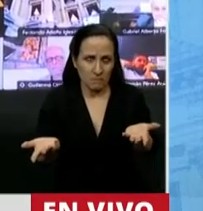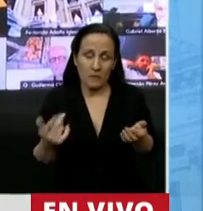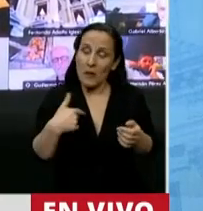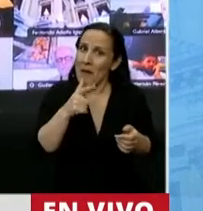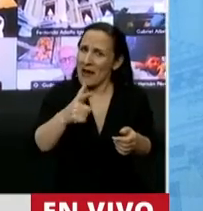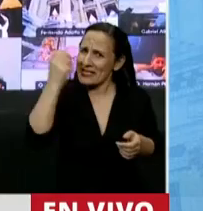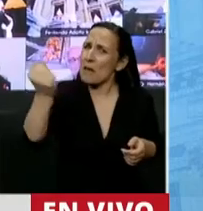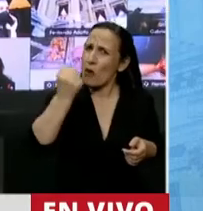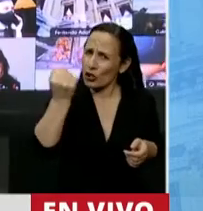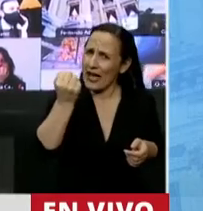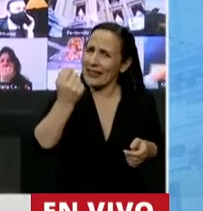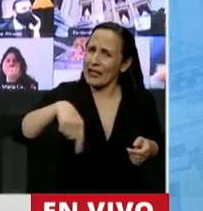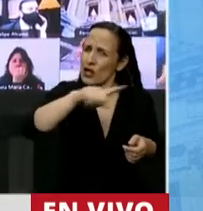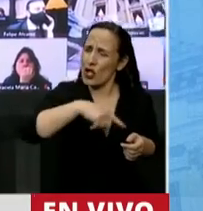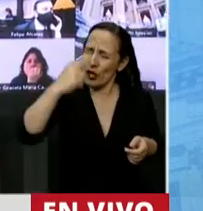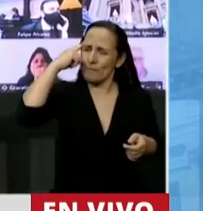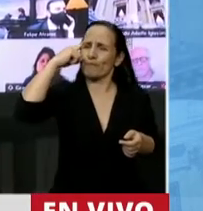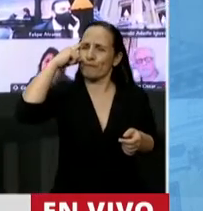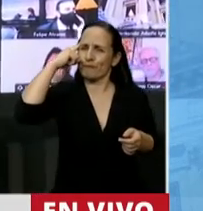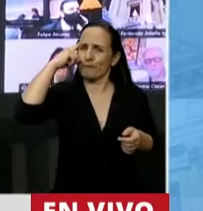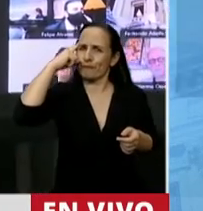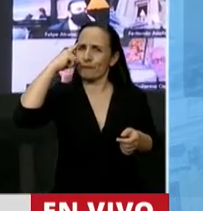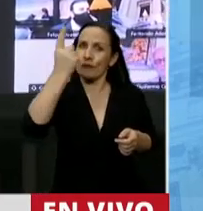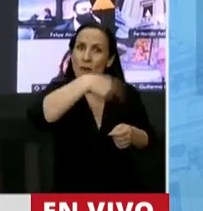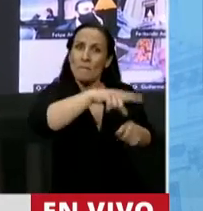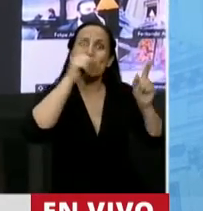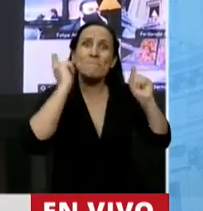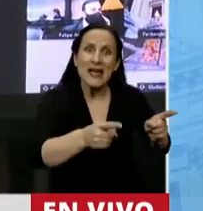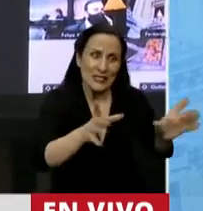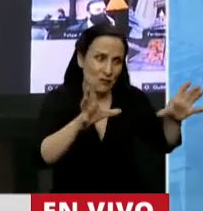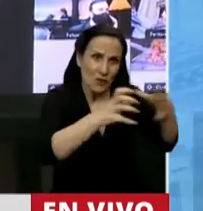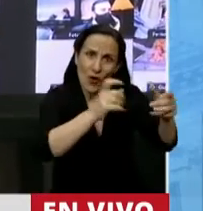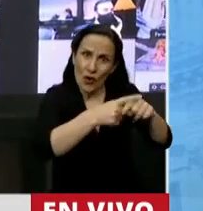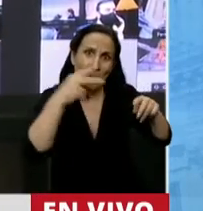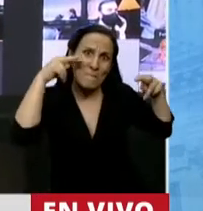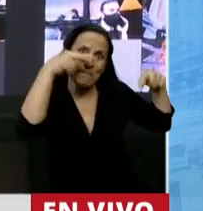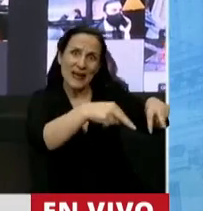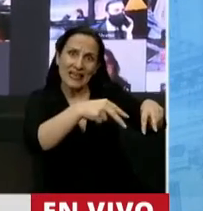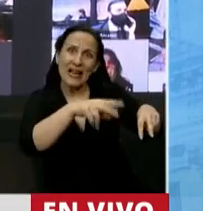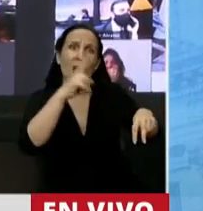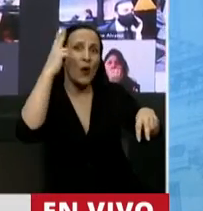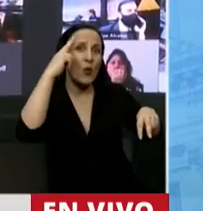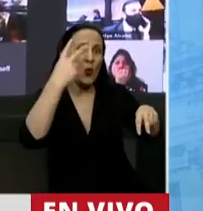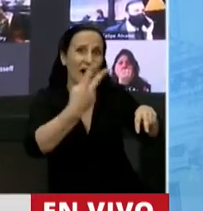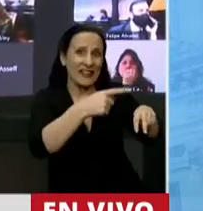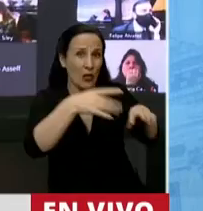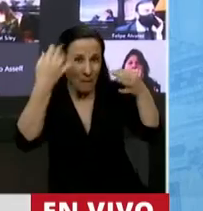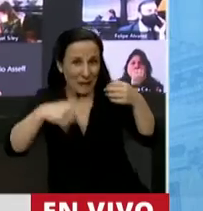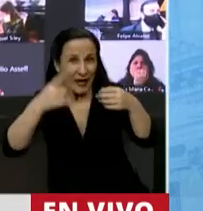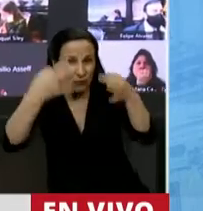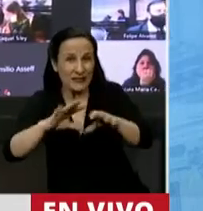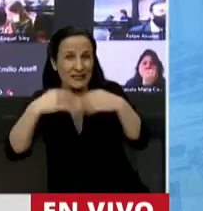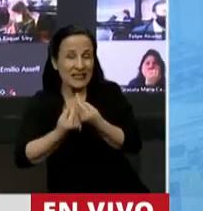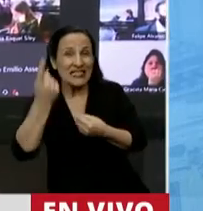es importante que nosotros veamos eso. Y mírense a ustedes mismos también, porque ustedes son 92 de 116.